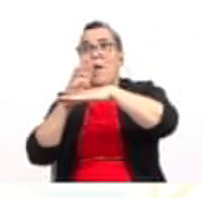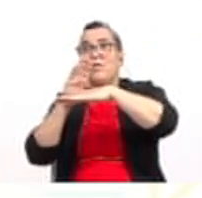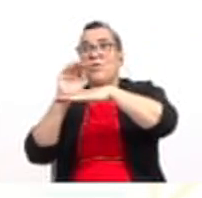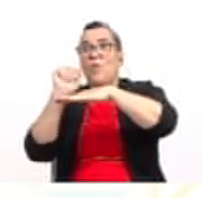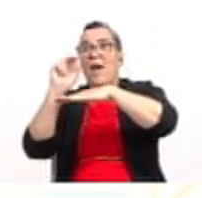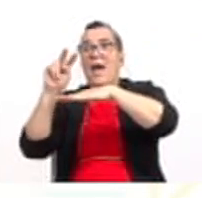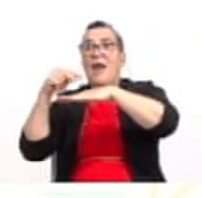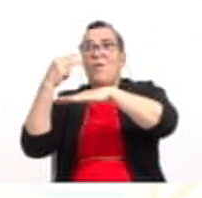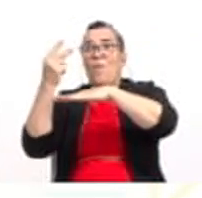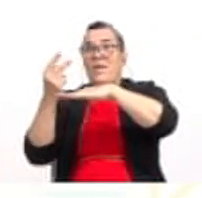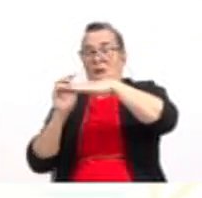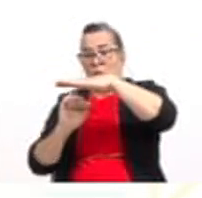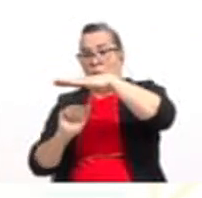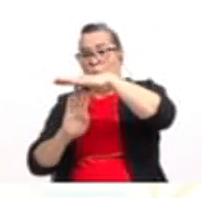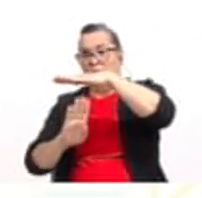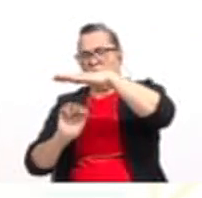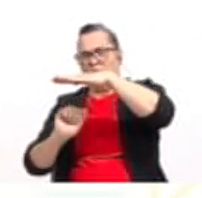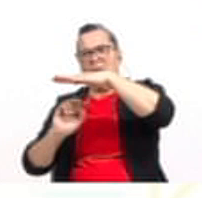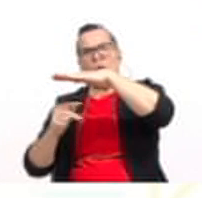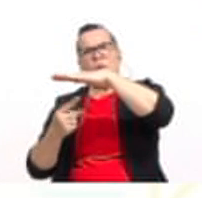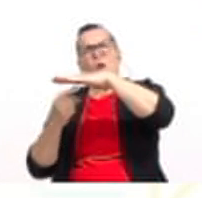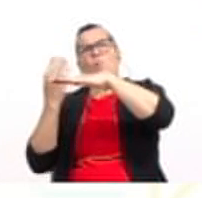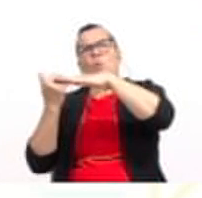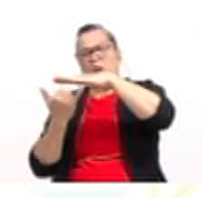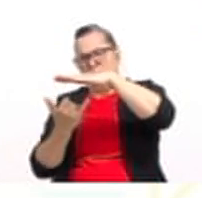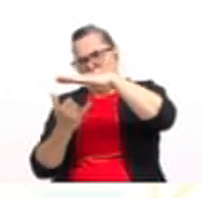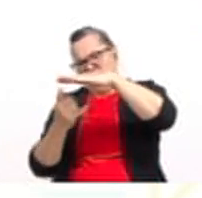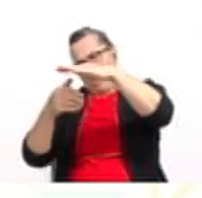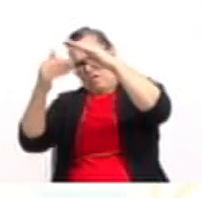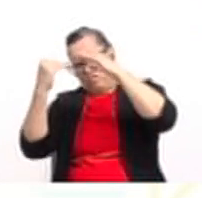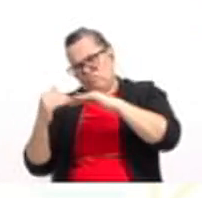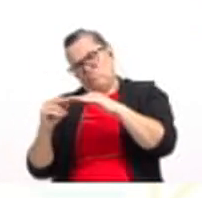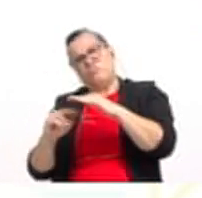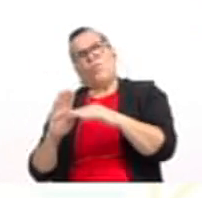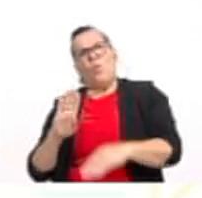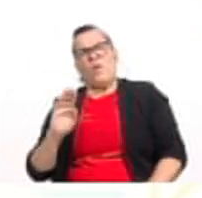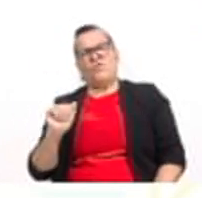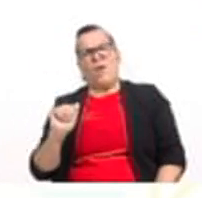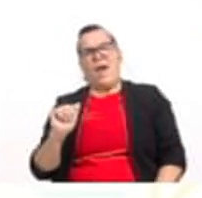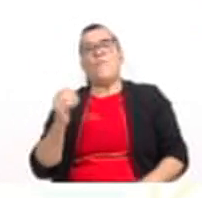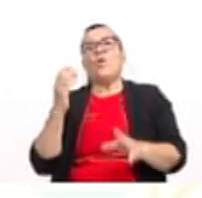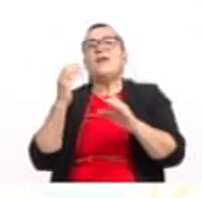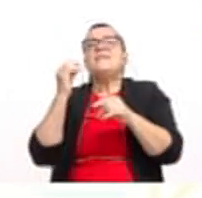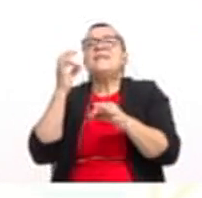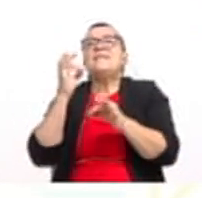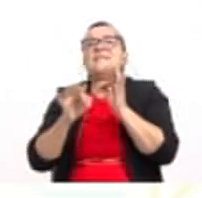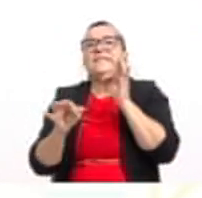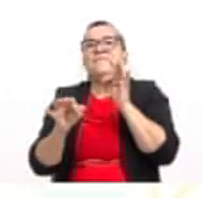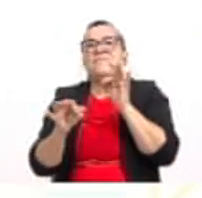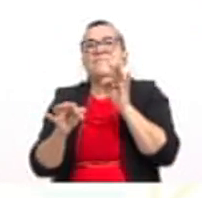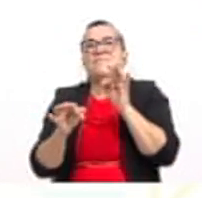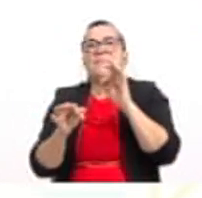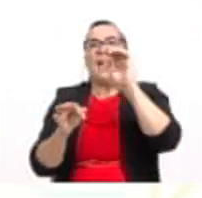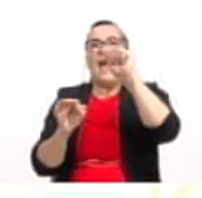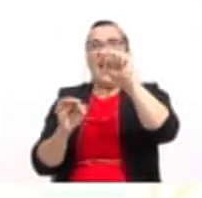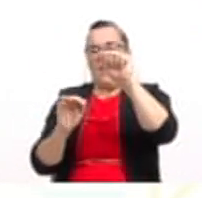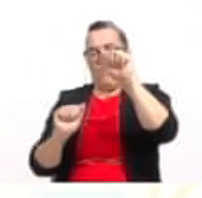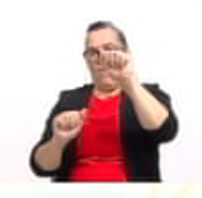cuadrado. ¿Y por qué ahora solo tenemos 4a? Porque se simplificó a con a.